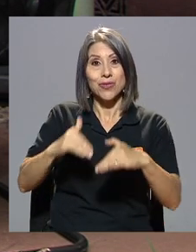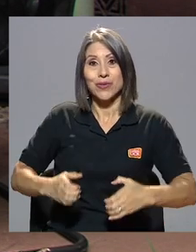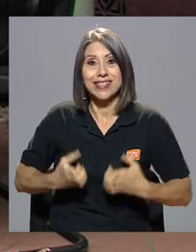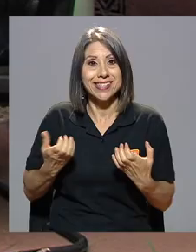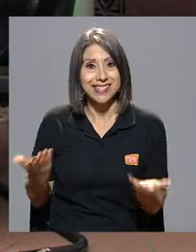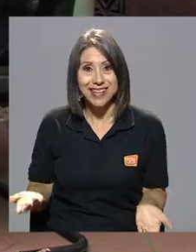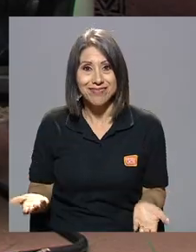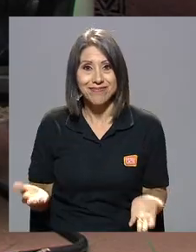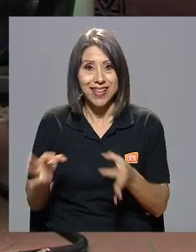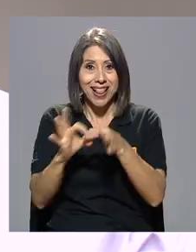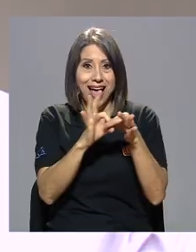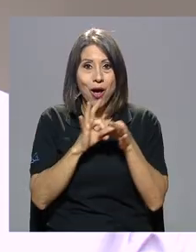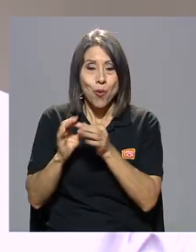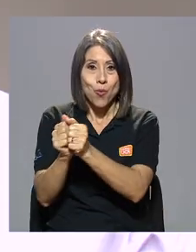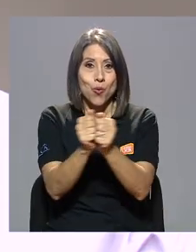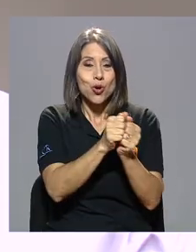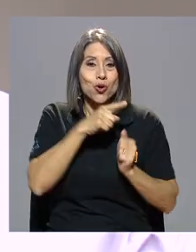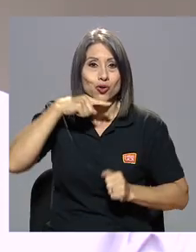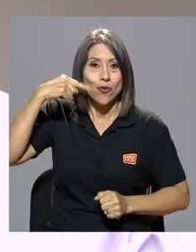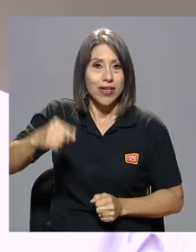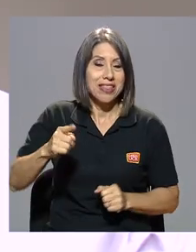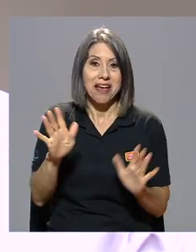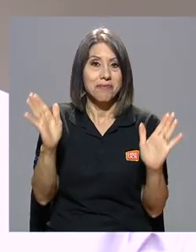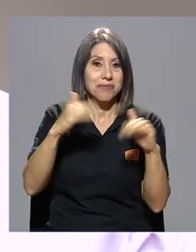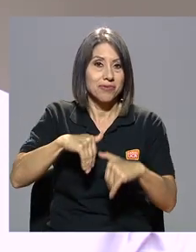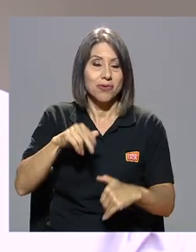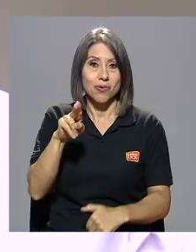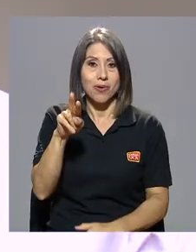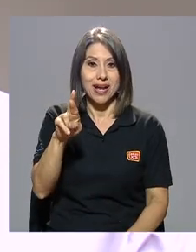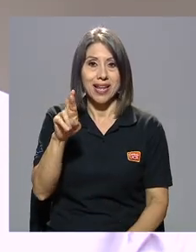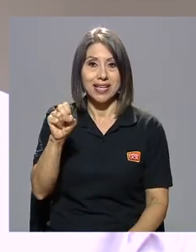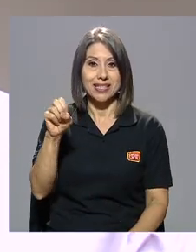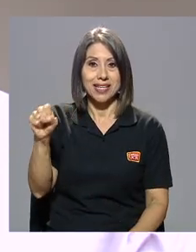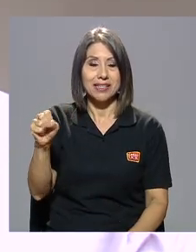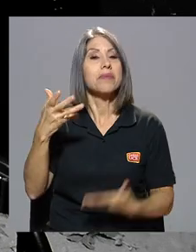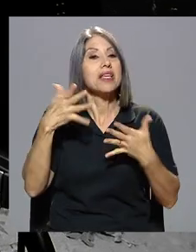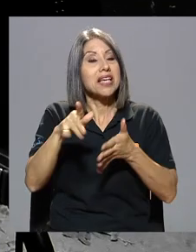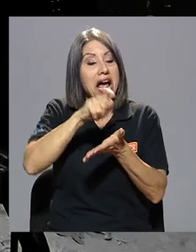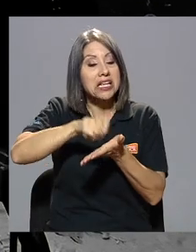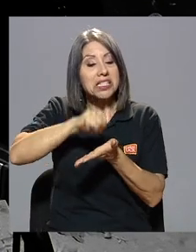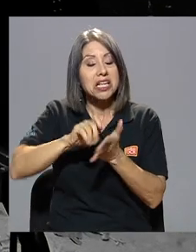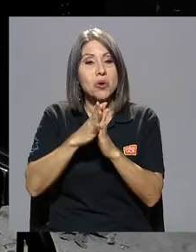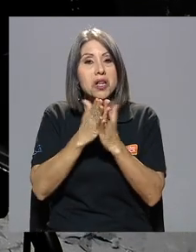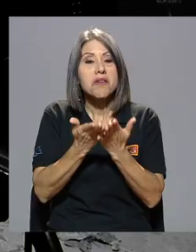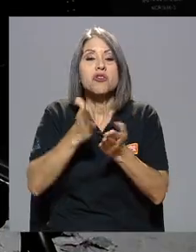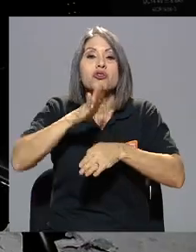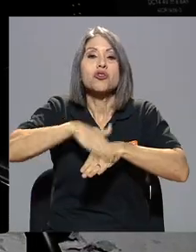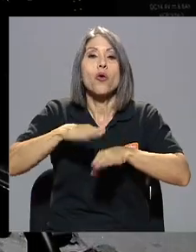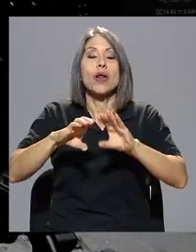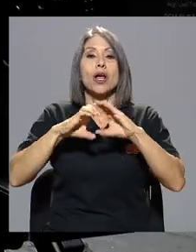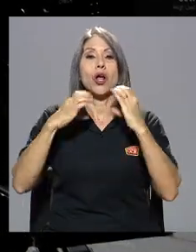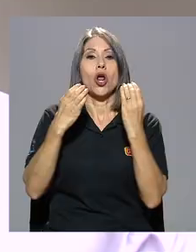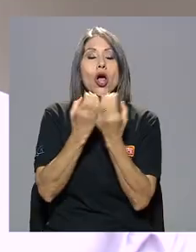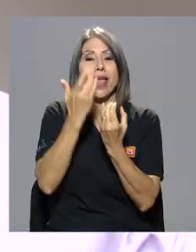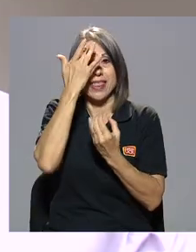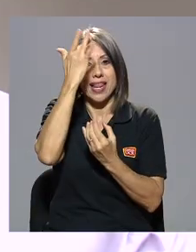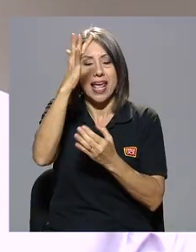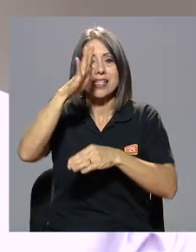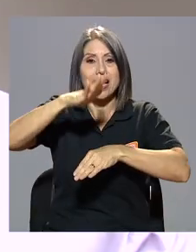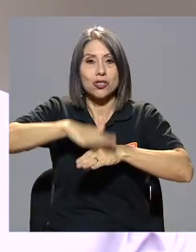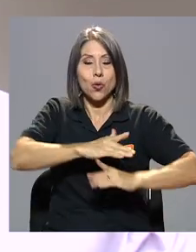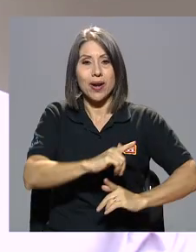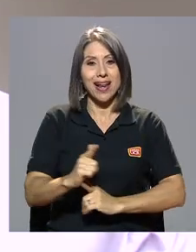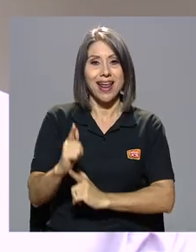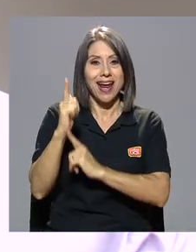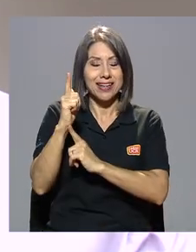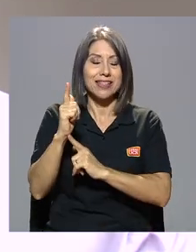escrito otros libros sobre sobre sus órganos de de inteligencia y sobre el ejército y eso y